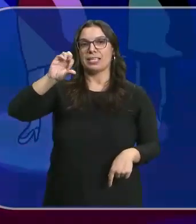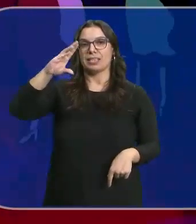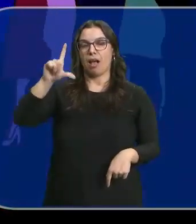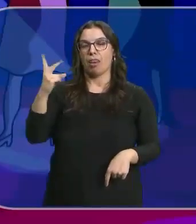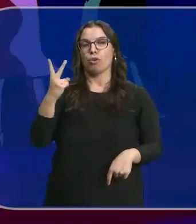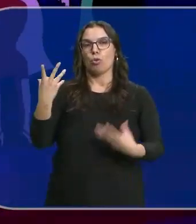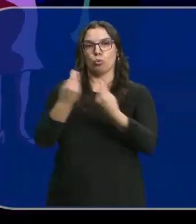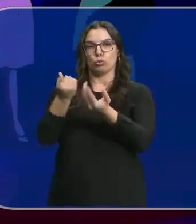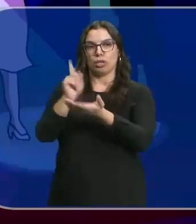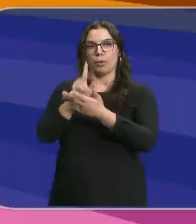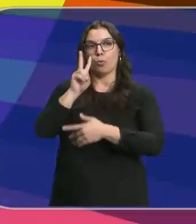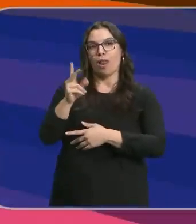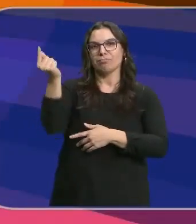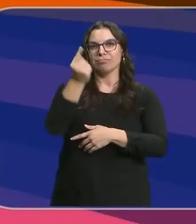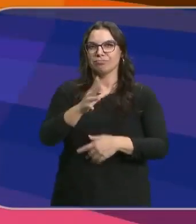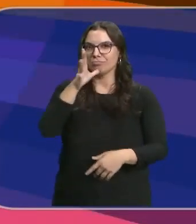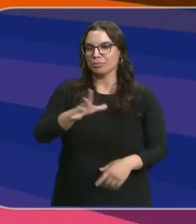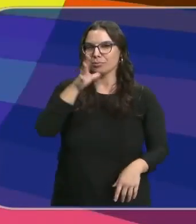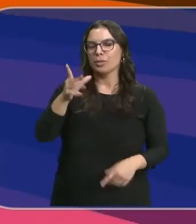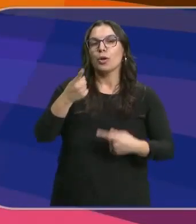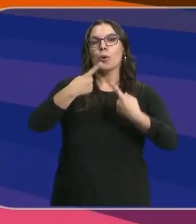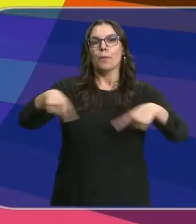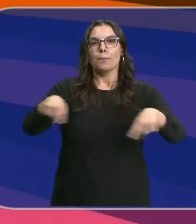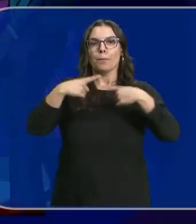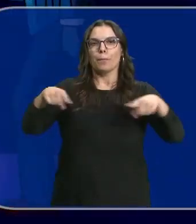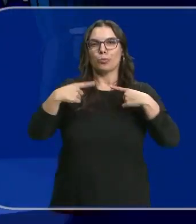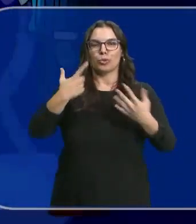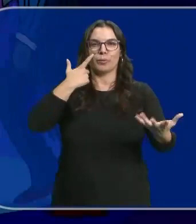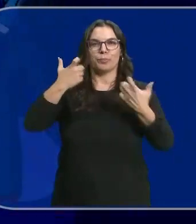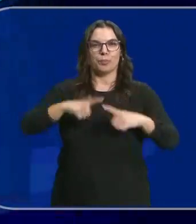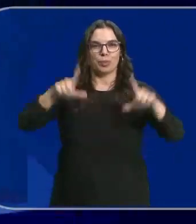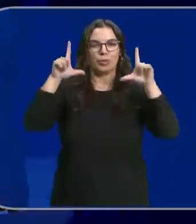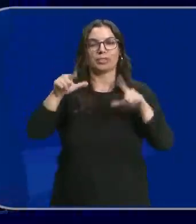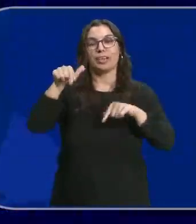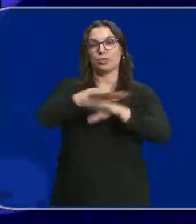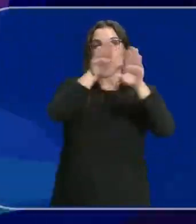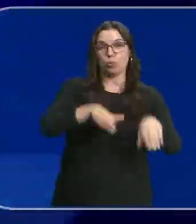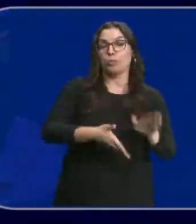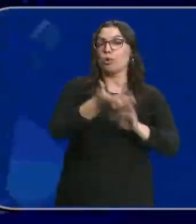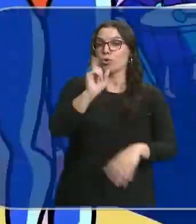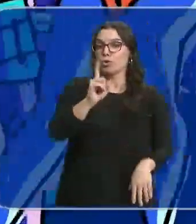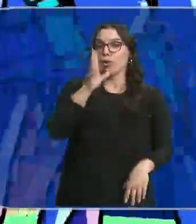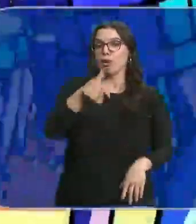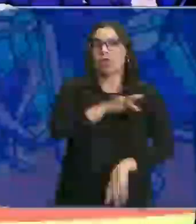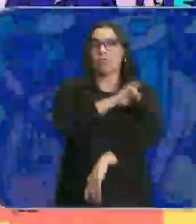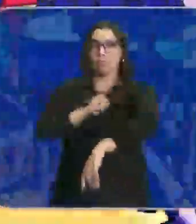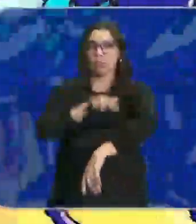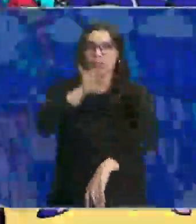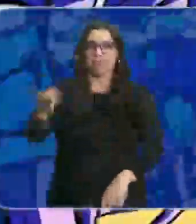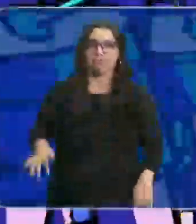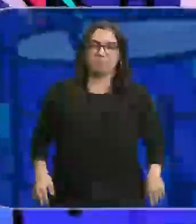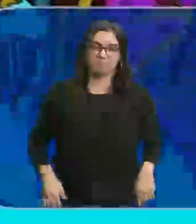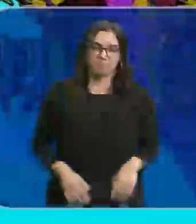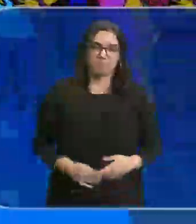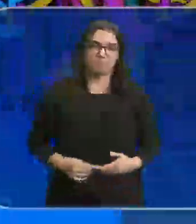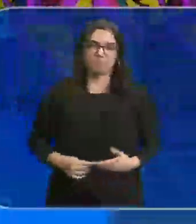El resultado, una joya del cine de animación con la música como protagonista. Así les dejamos, pero no se vayan porque llega la información deportiva.